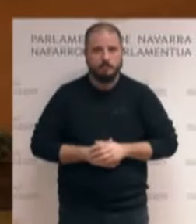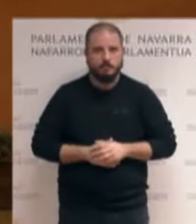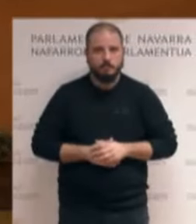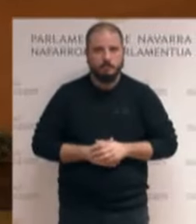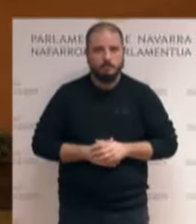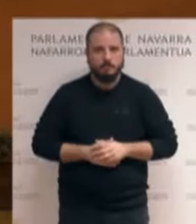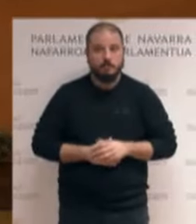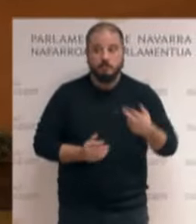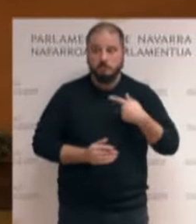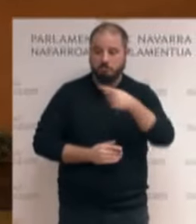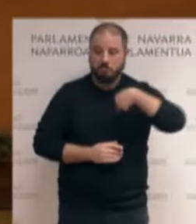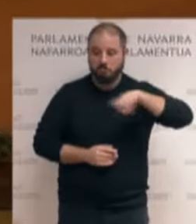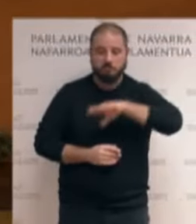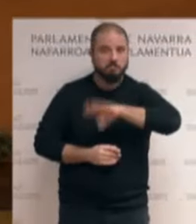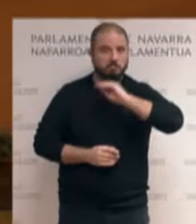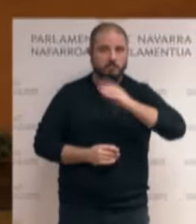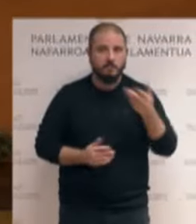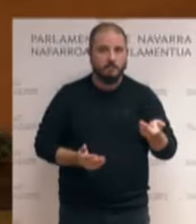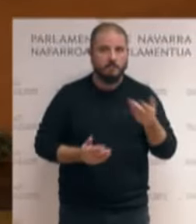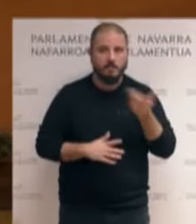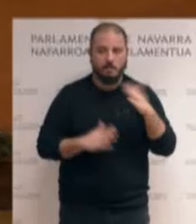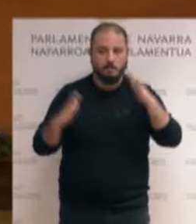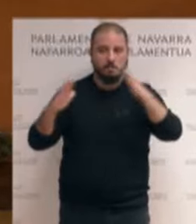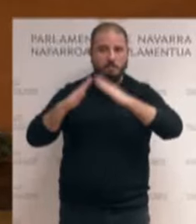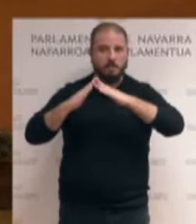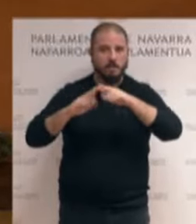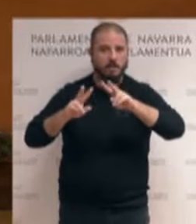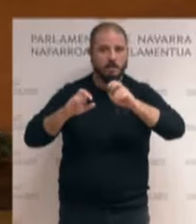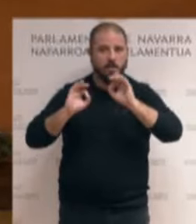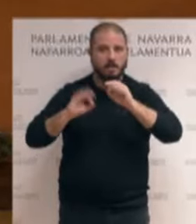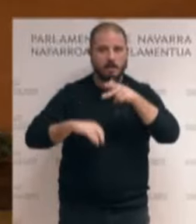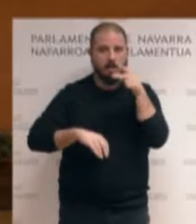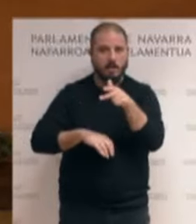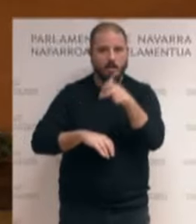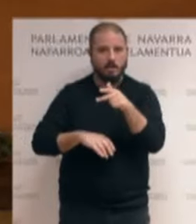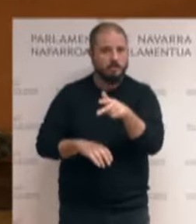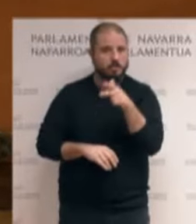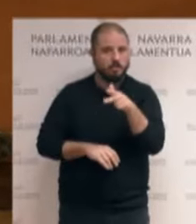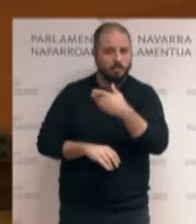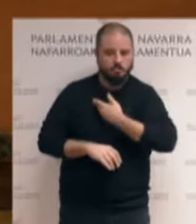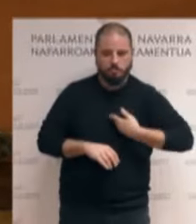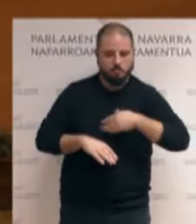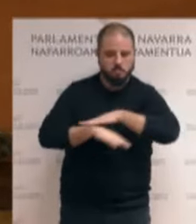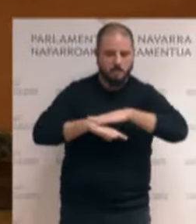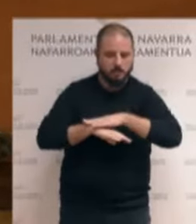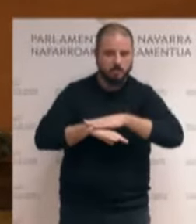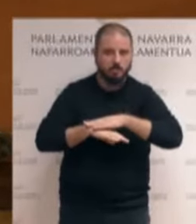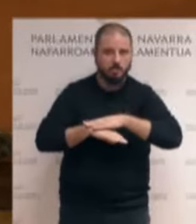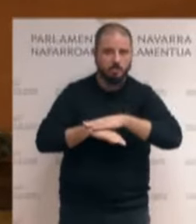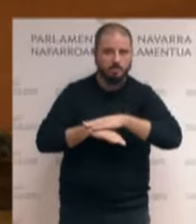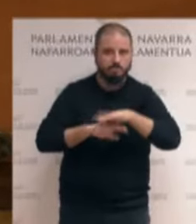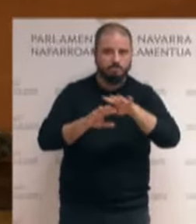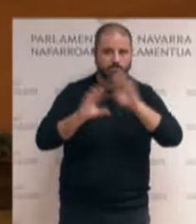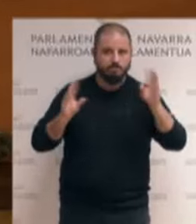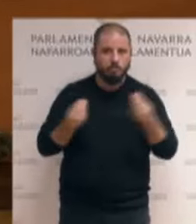acabamos de exponer, que la vivienda es una cuestión de derechos, es un derecho subjetivo básico, la conclusión